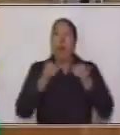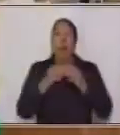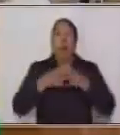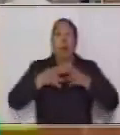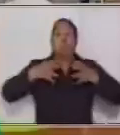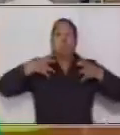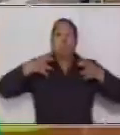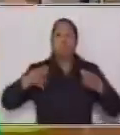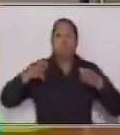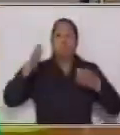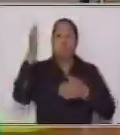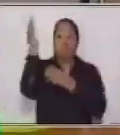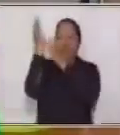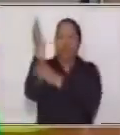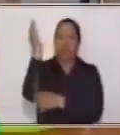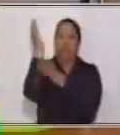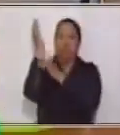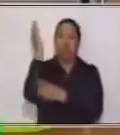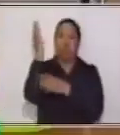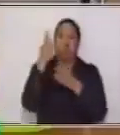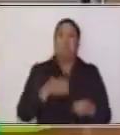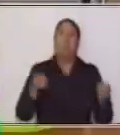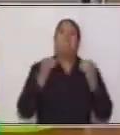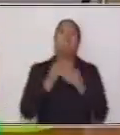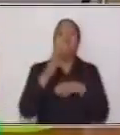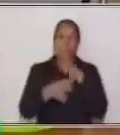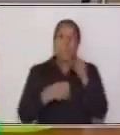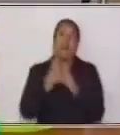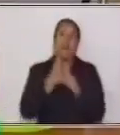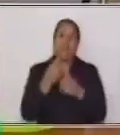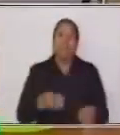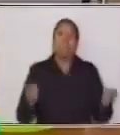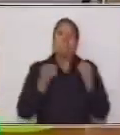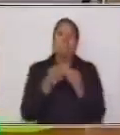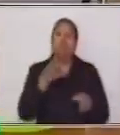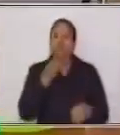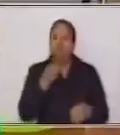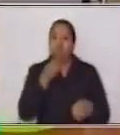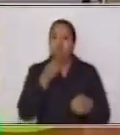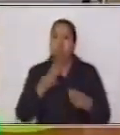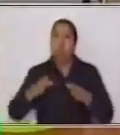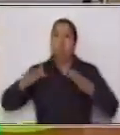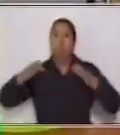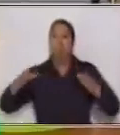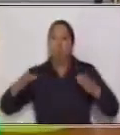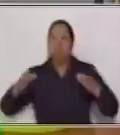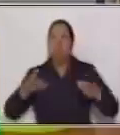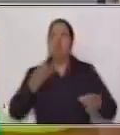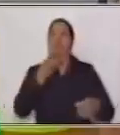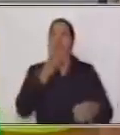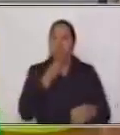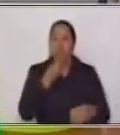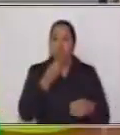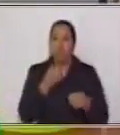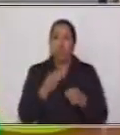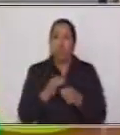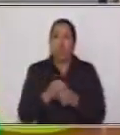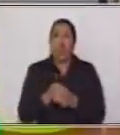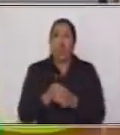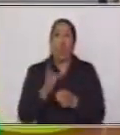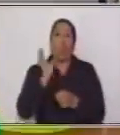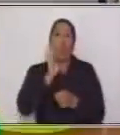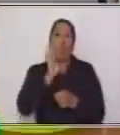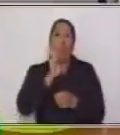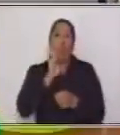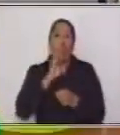el tronco del árbol, más años de vida tiene. Pero hay algo muy importante. Si no hay necesidad de